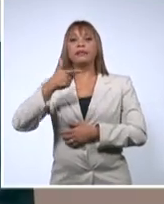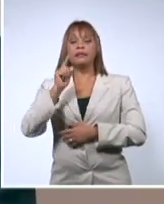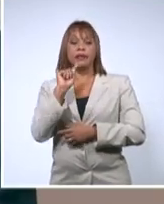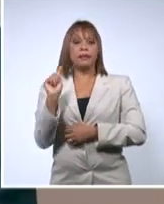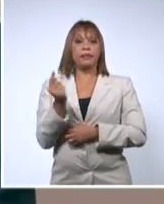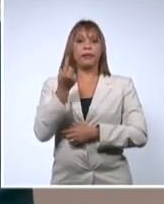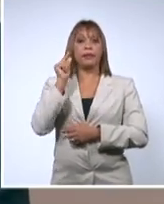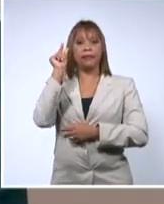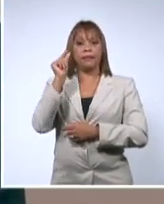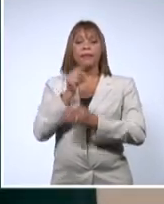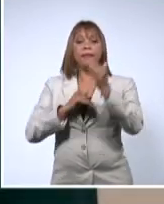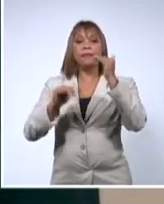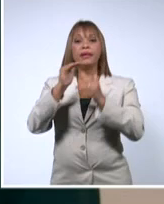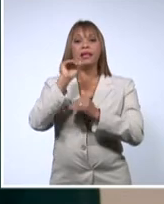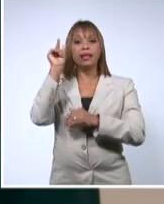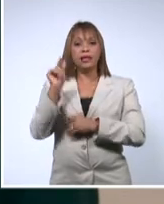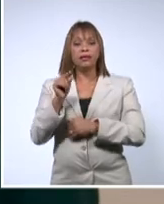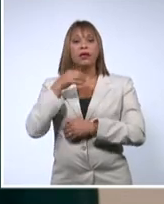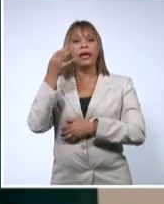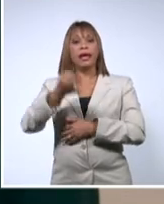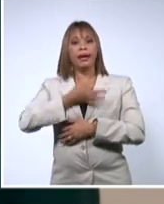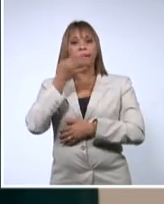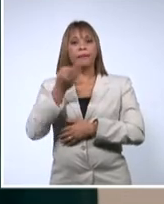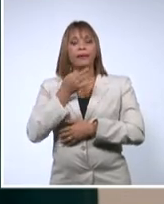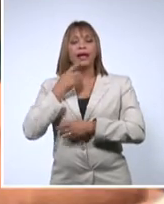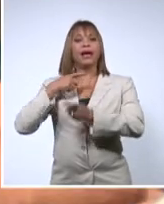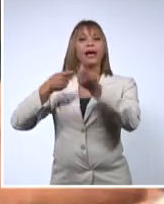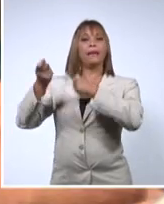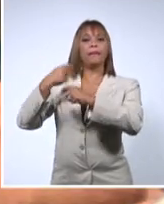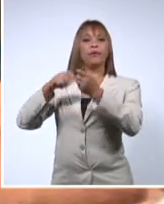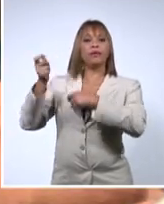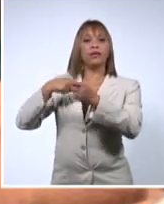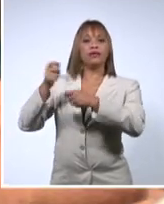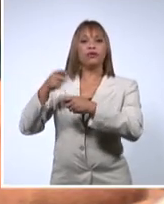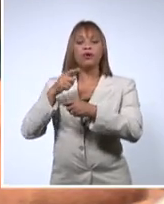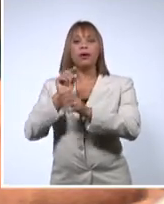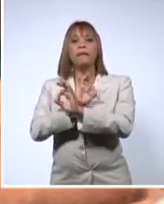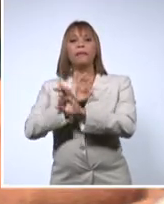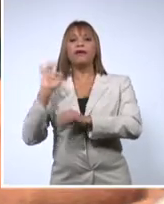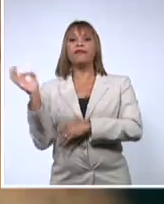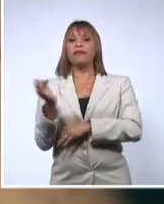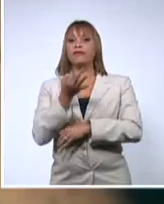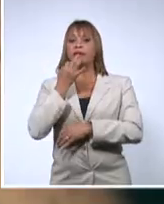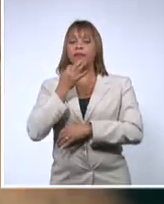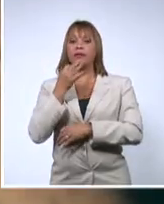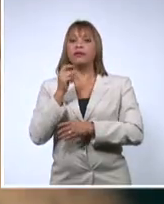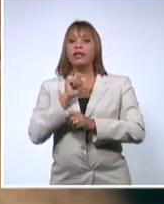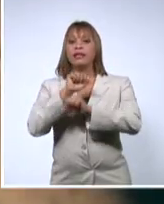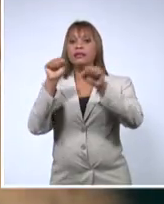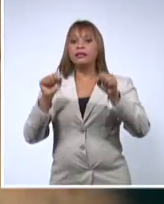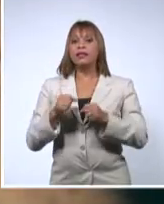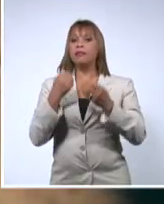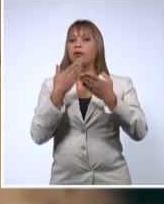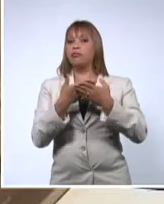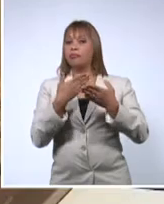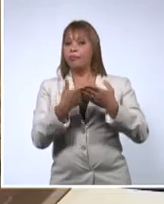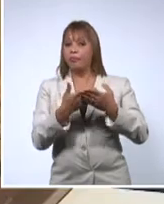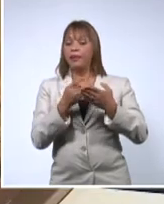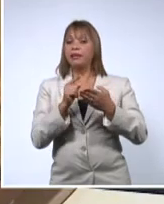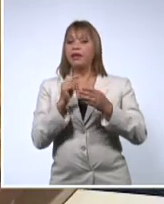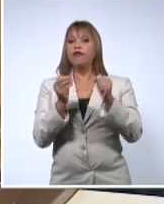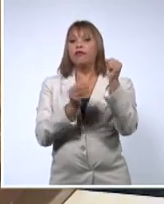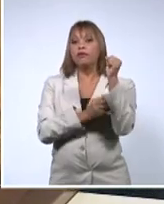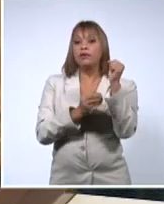Gil enumeró como prioridades también las exportaciones, el perfeccionamiento del sistema empresarial, el fortalecimiento del sector